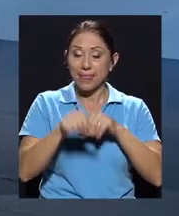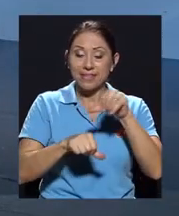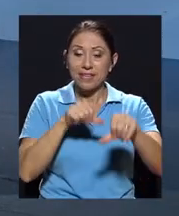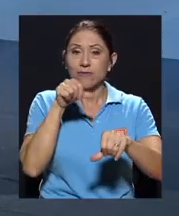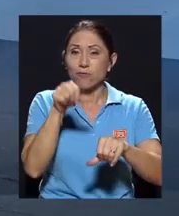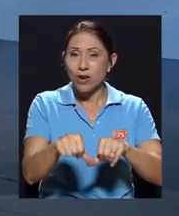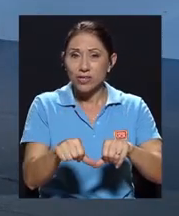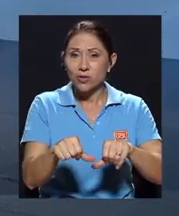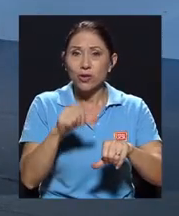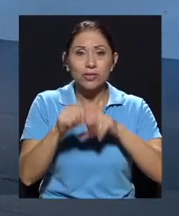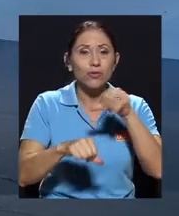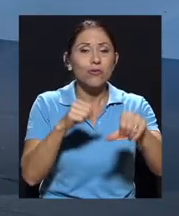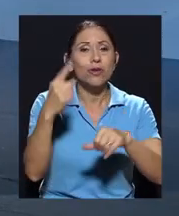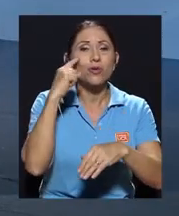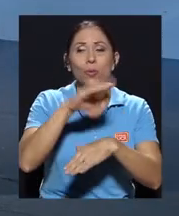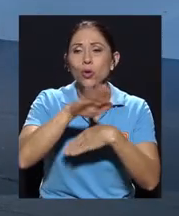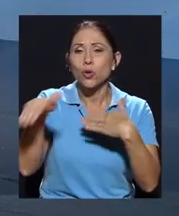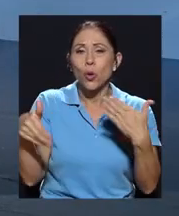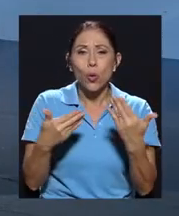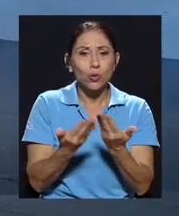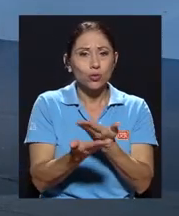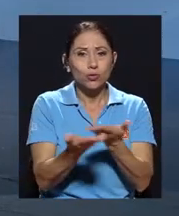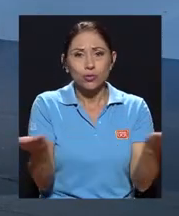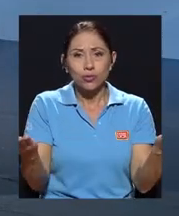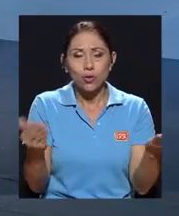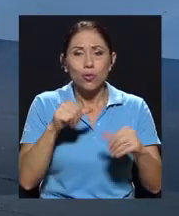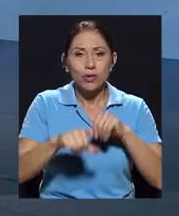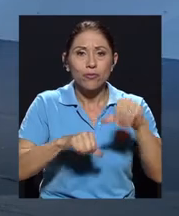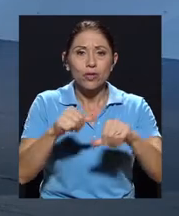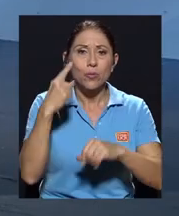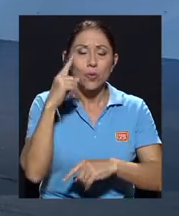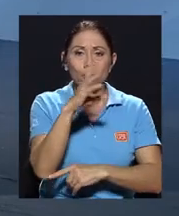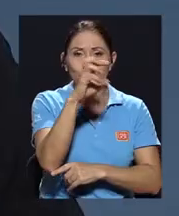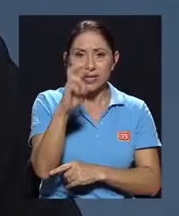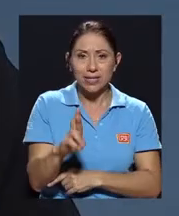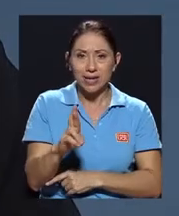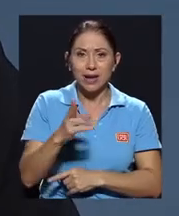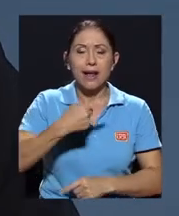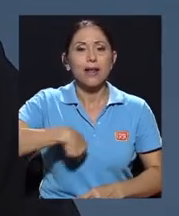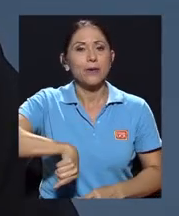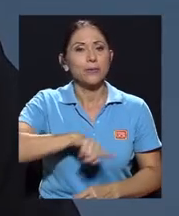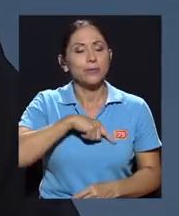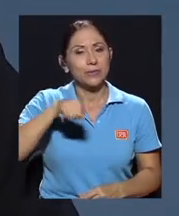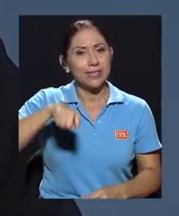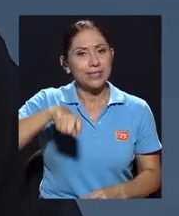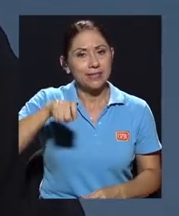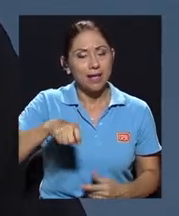es un esfuerzo por todos, es un esfuerzo por Costa Rica, en donde necesitamos